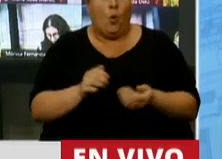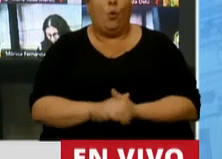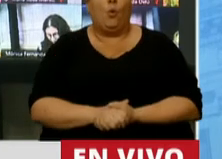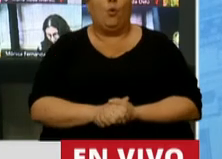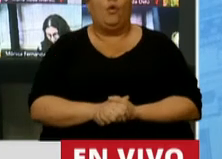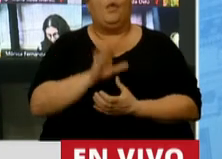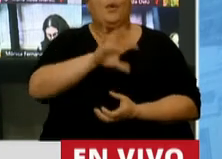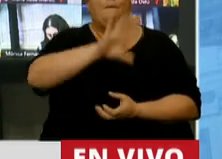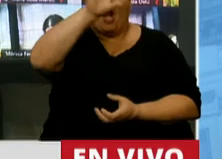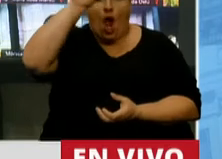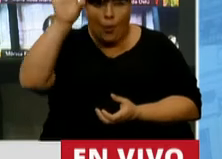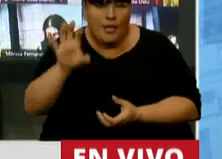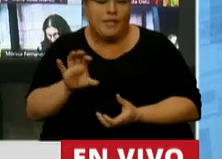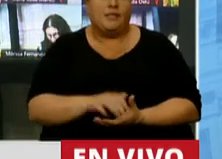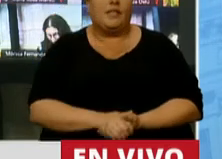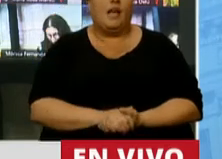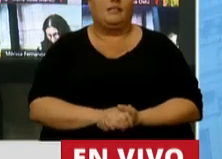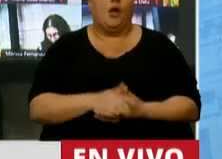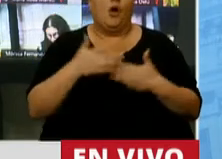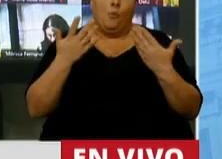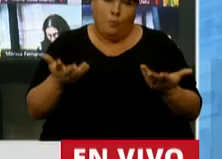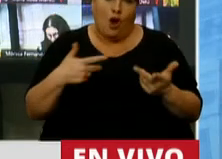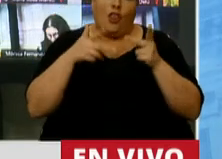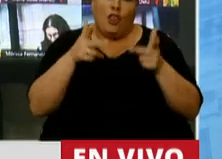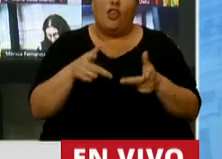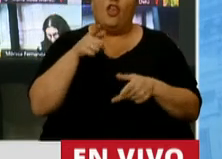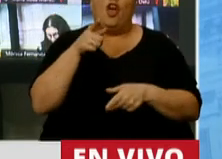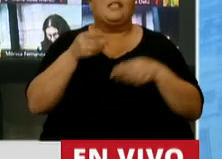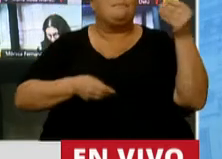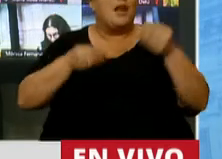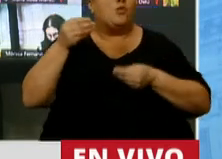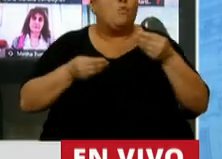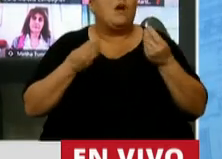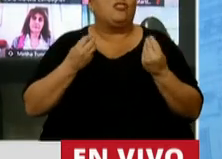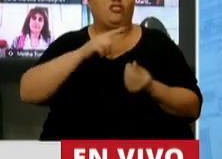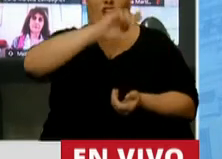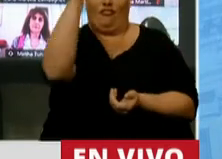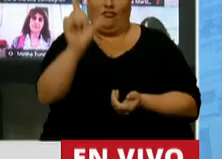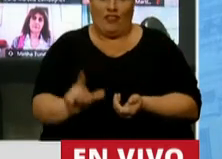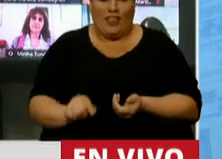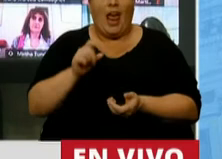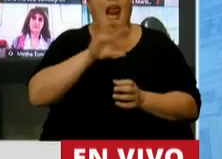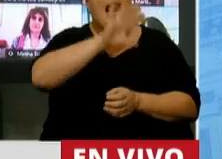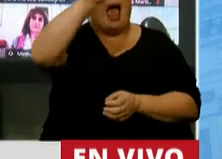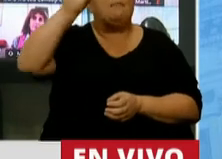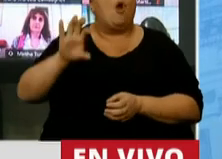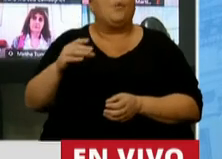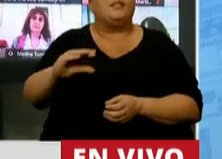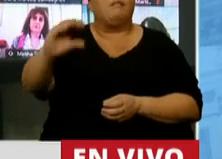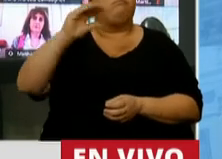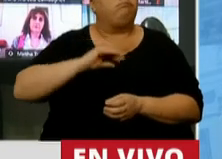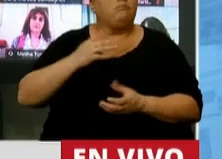a las provincias, y por eso digo que son presupuestos federales, a las provincias nos llegó